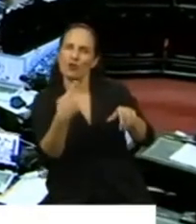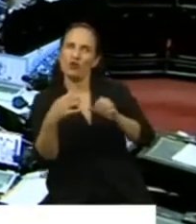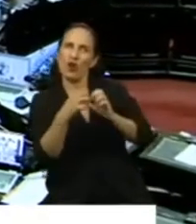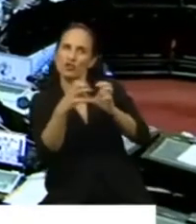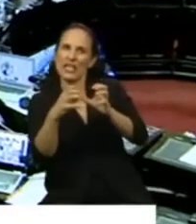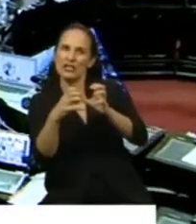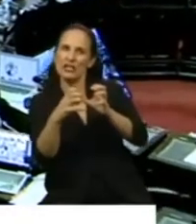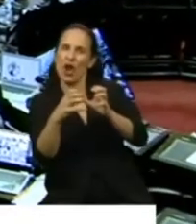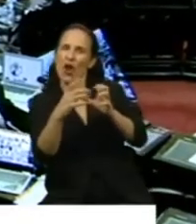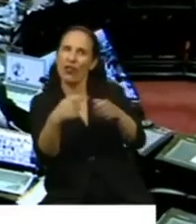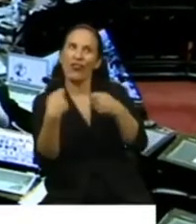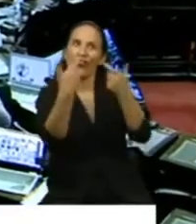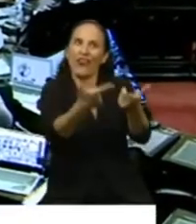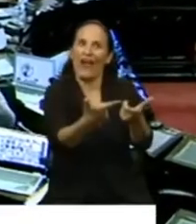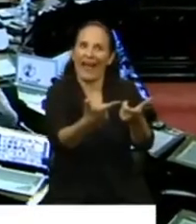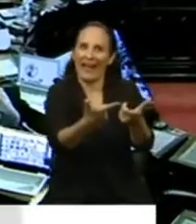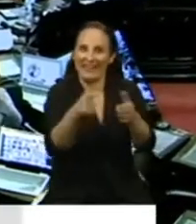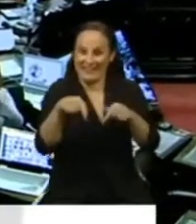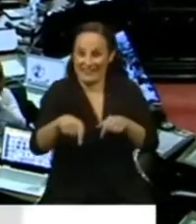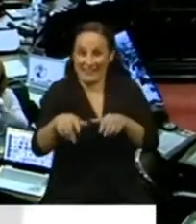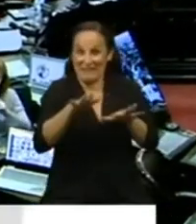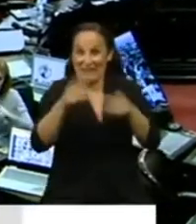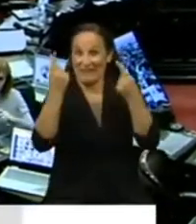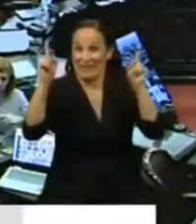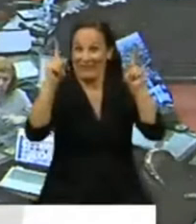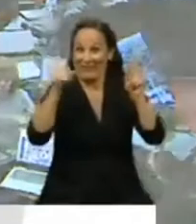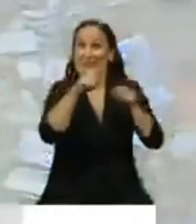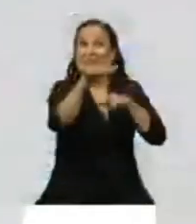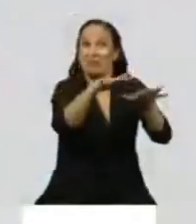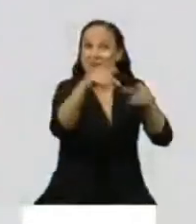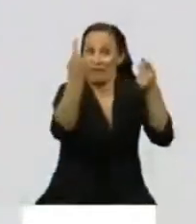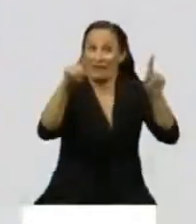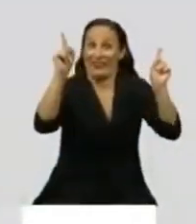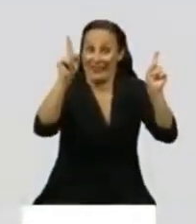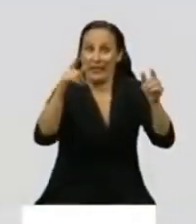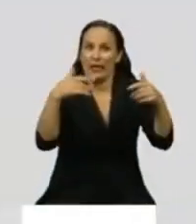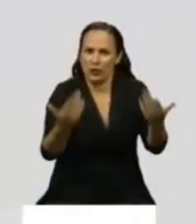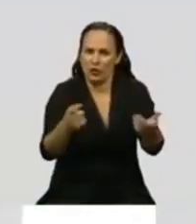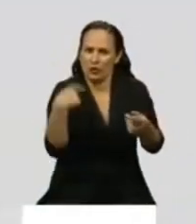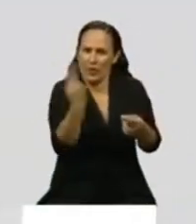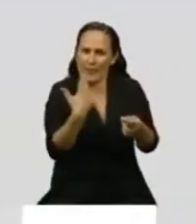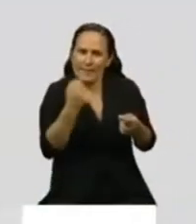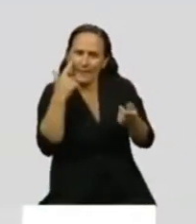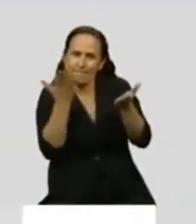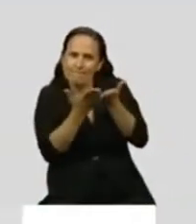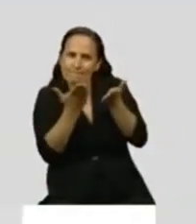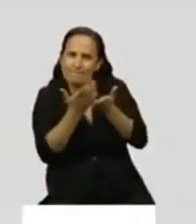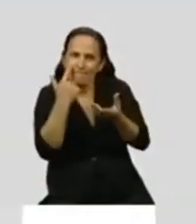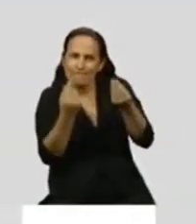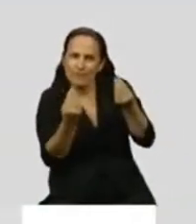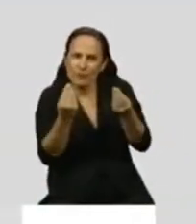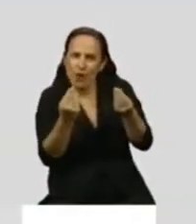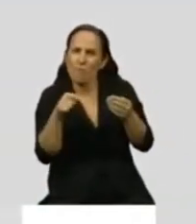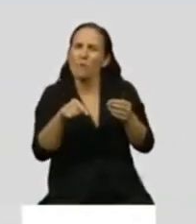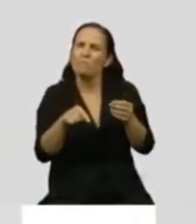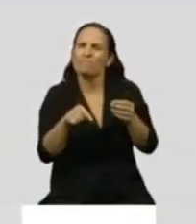situación excepcional, y como tal debe ser analizada. Yo me resisto a calificarla como histórica